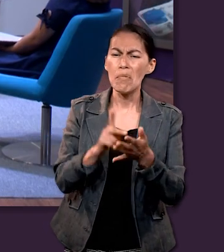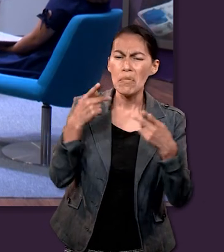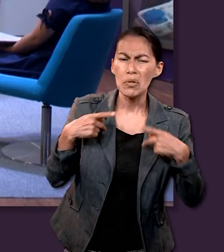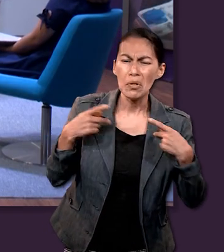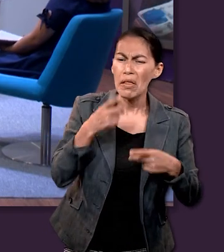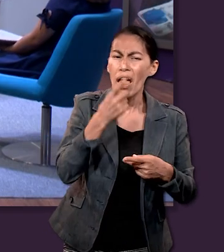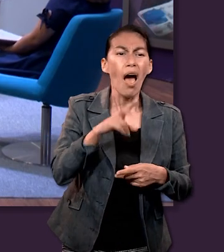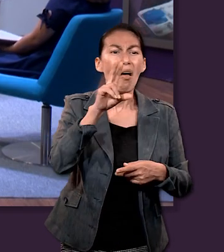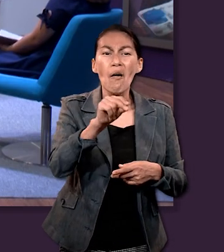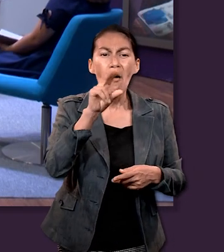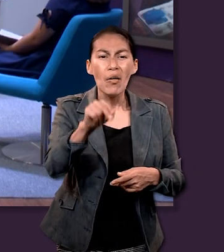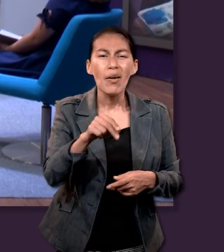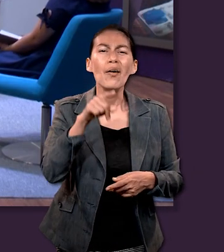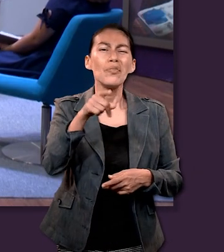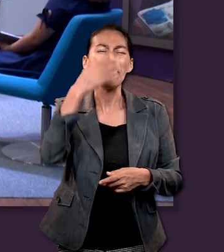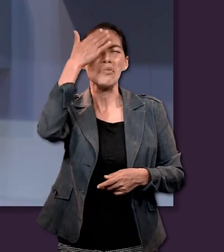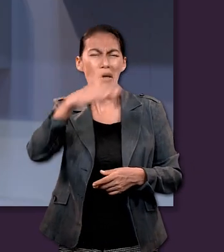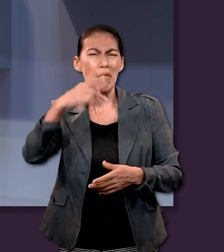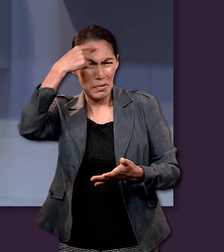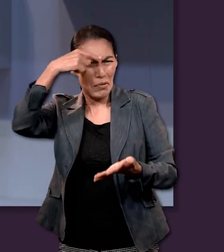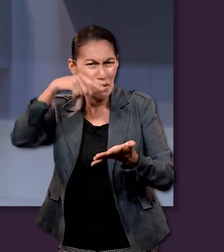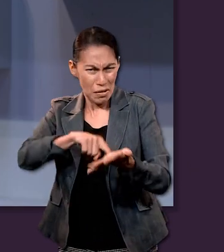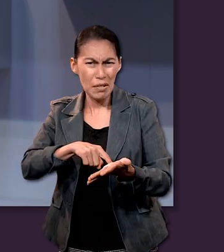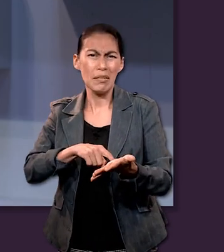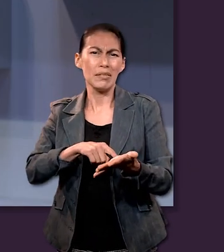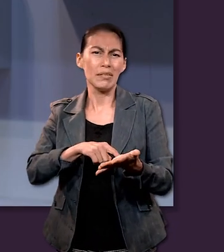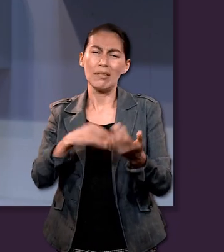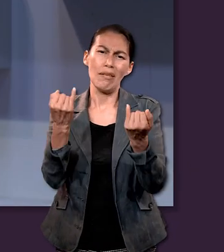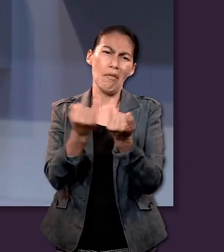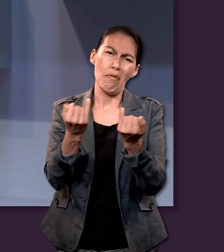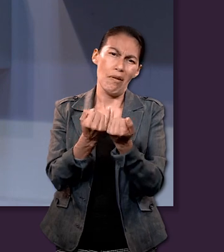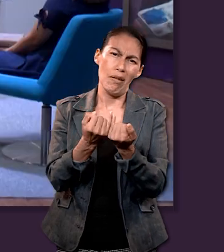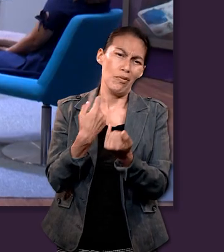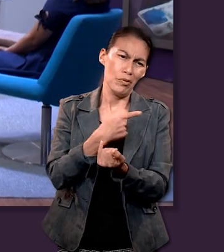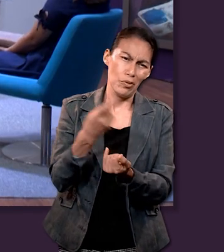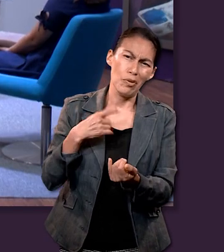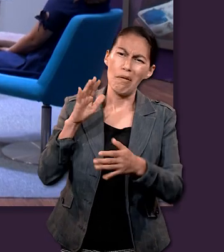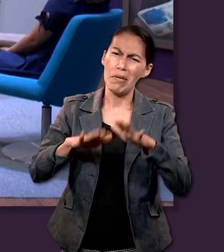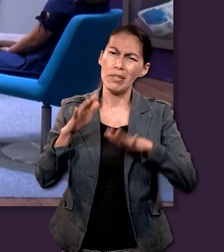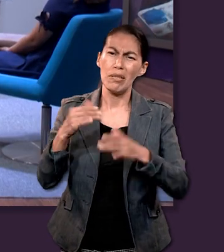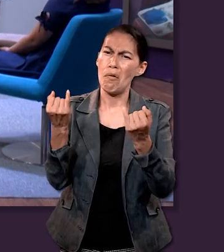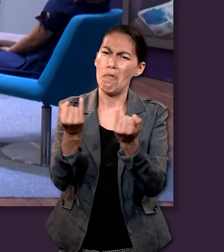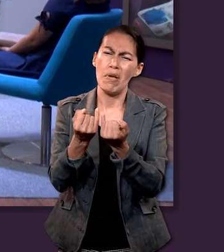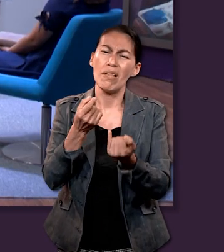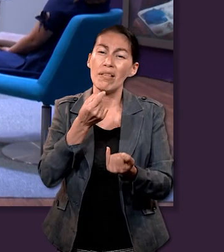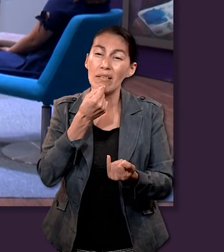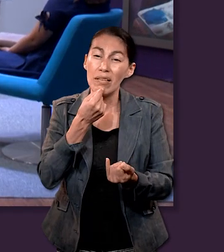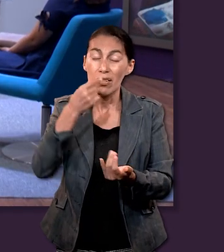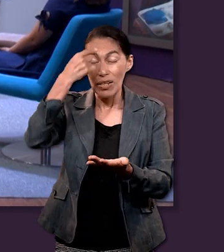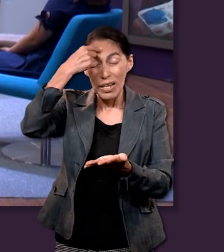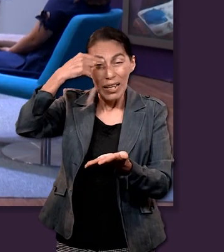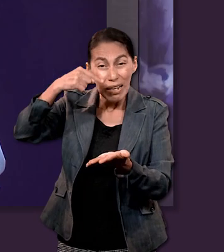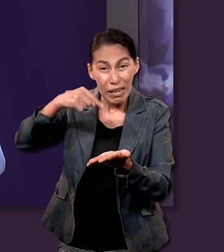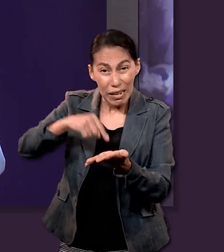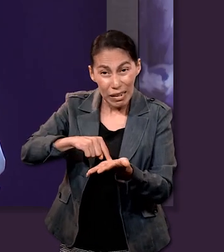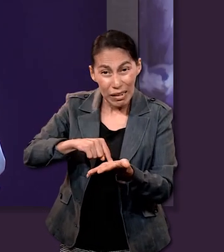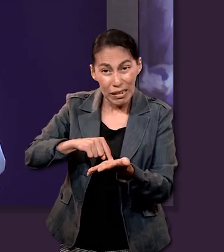alguien te diga que no es tú lo crees y yo pienso que en ese sentido también a veces necesitamos ser como niños